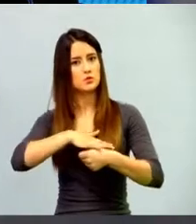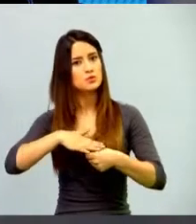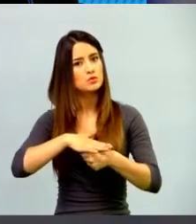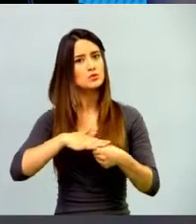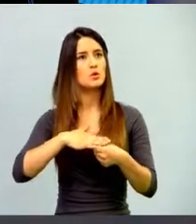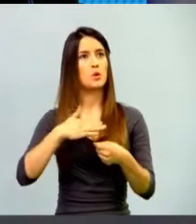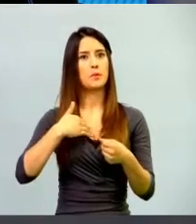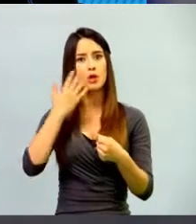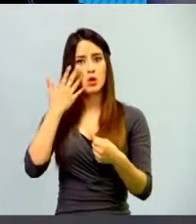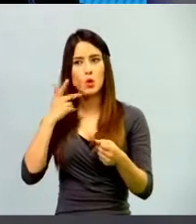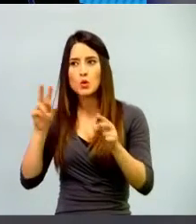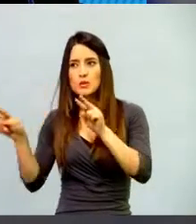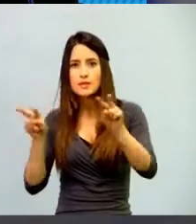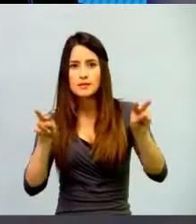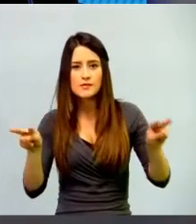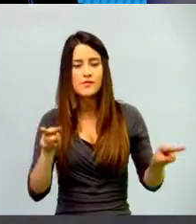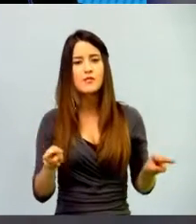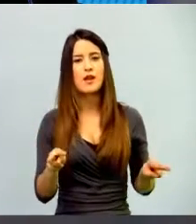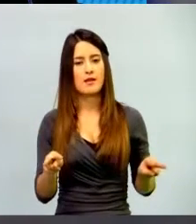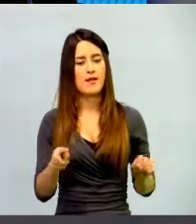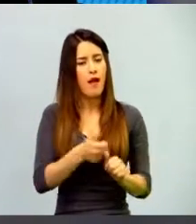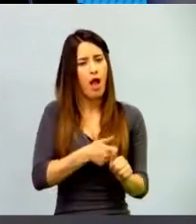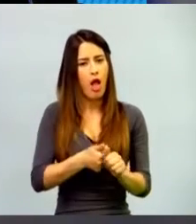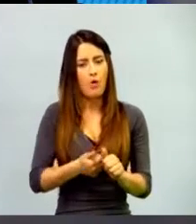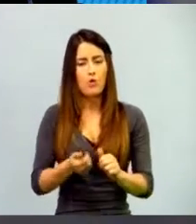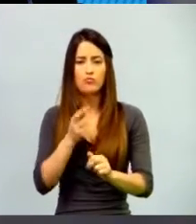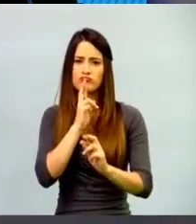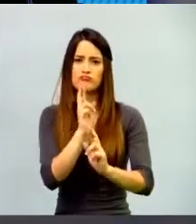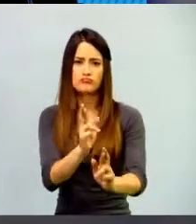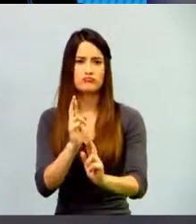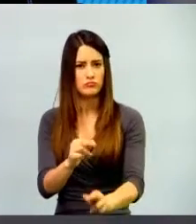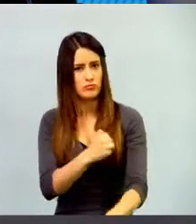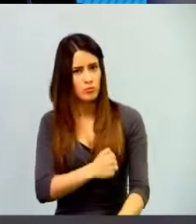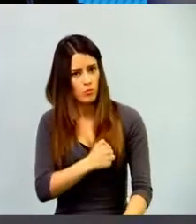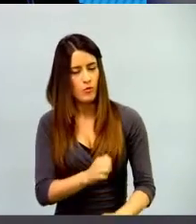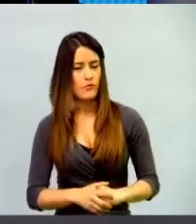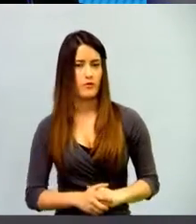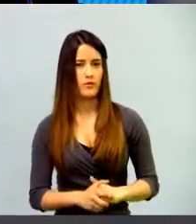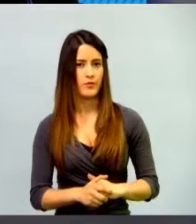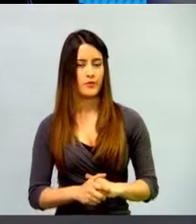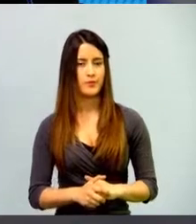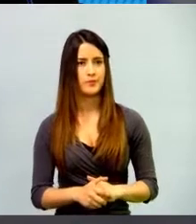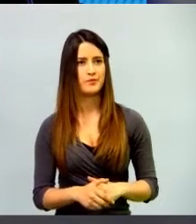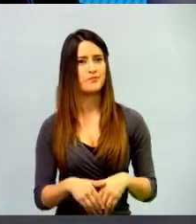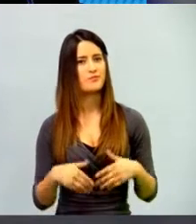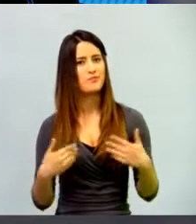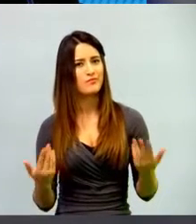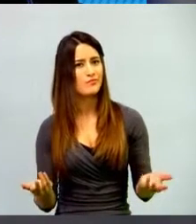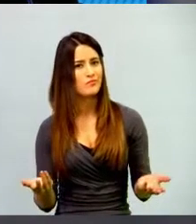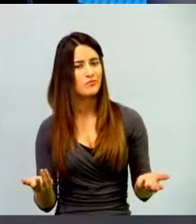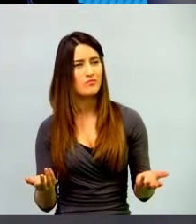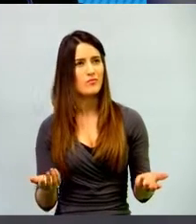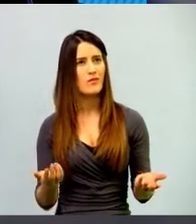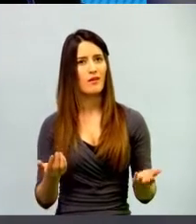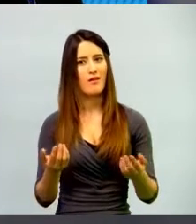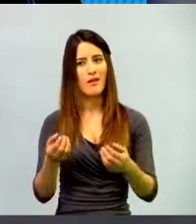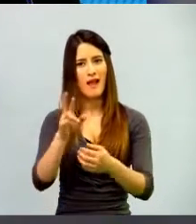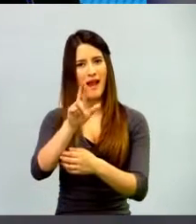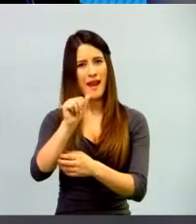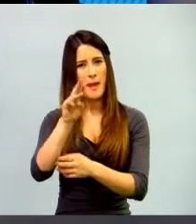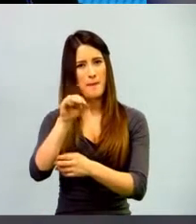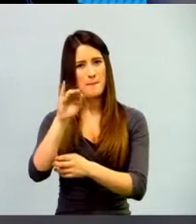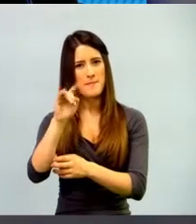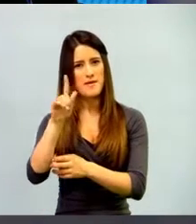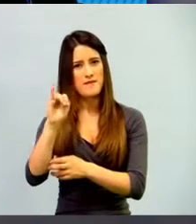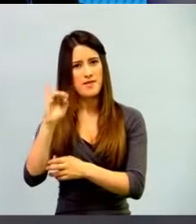nos aporta esa gamificación a todo el proceso de enseñanza, de aprendizaje para garantizar la